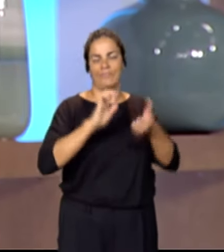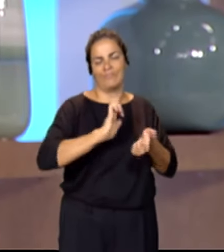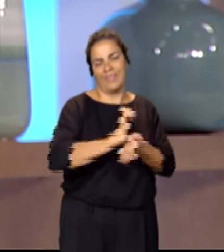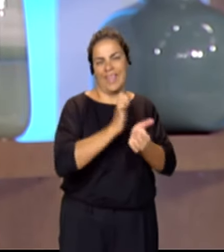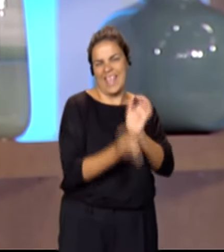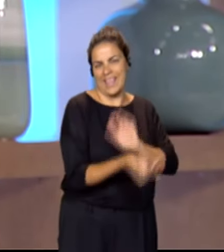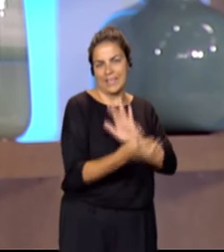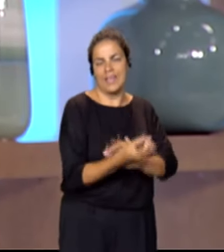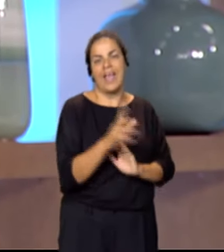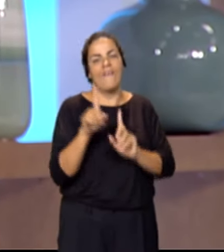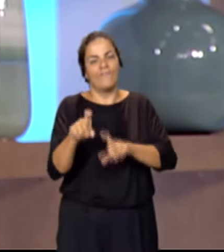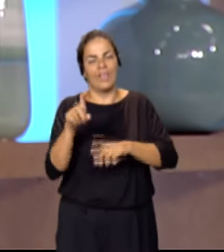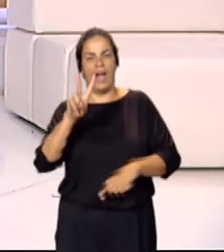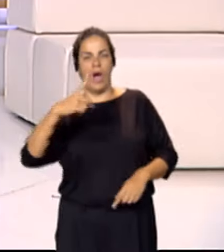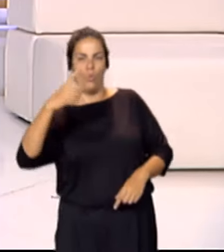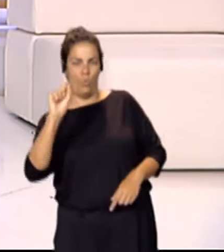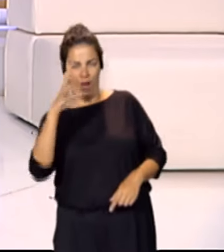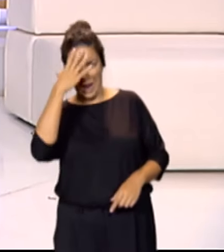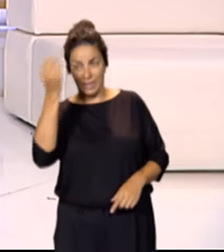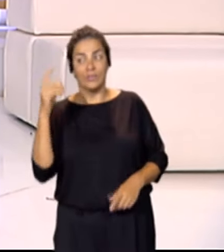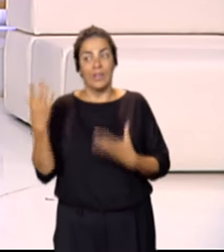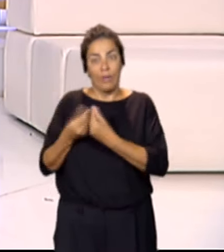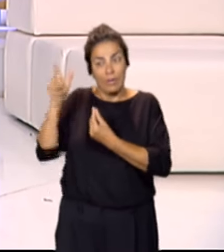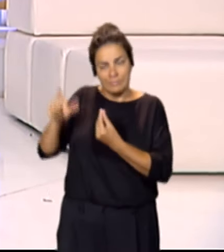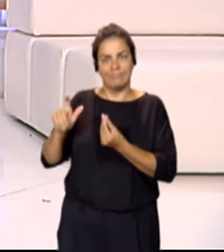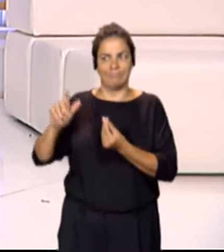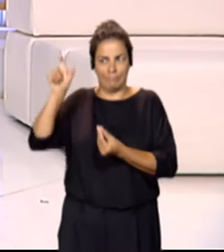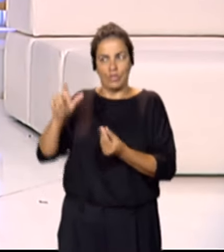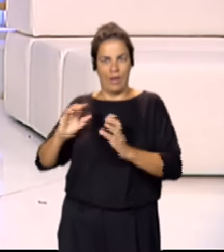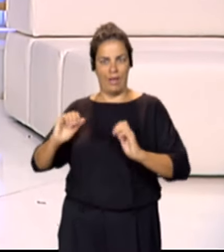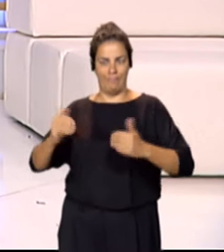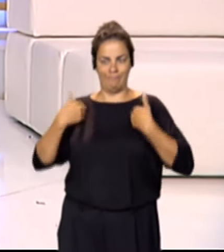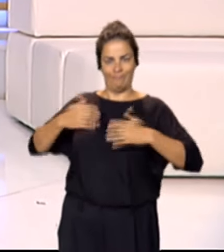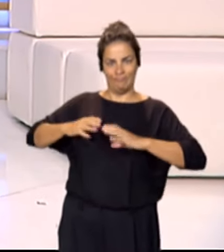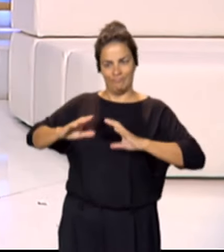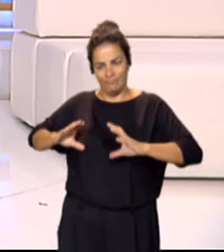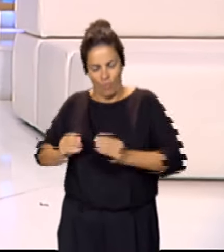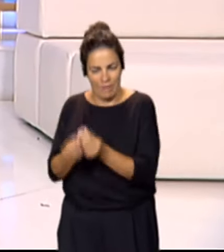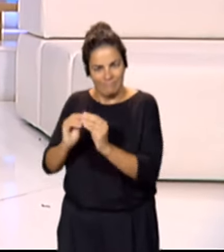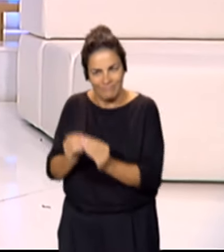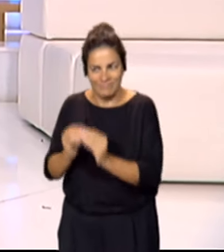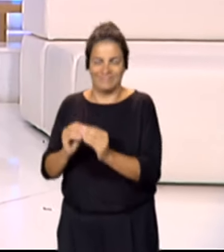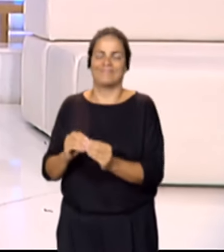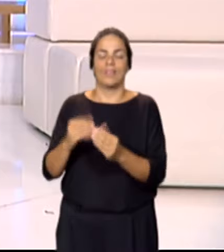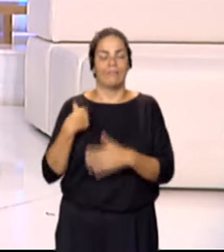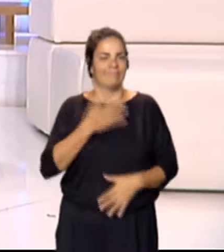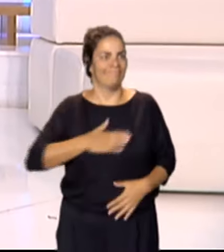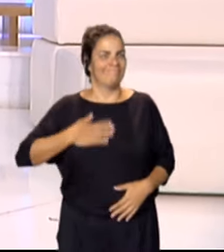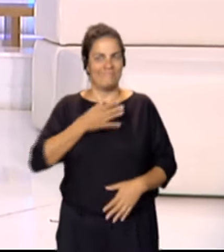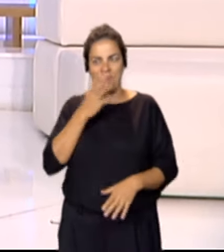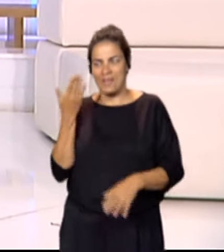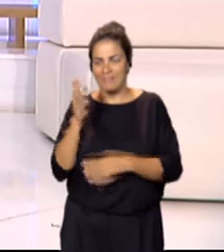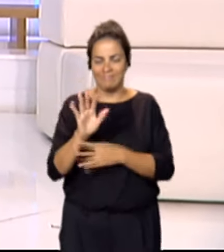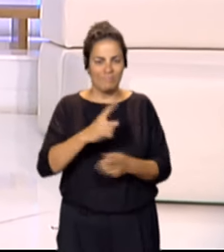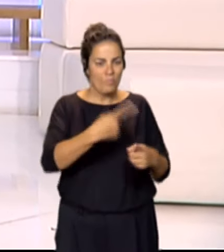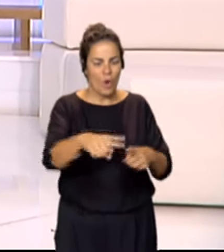el maestro quesero que lo elabora, Sergio Valiente. Muy buenos días. Gracias por acompañarnos. Bueno, es todo un placer que nos haya traído esta representación